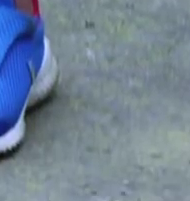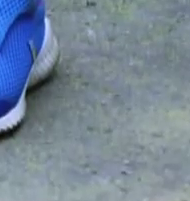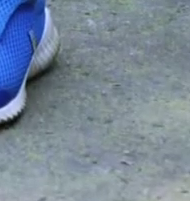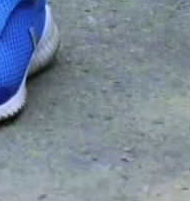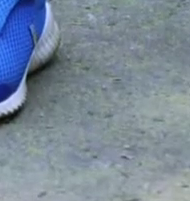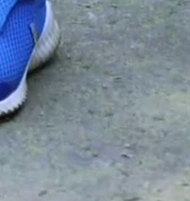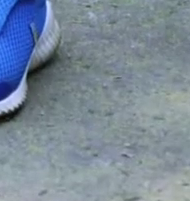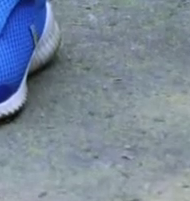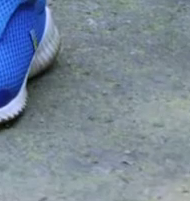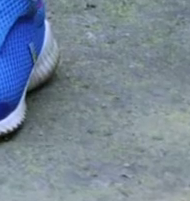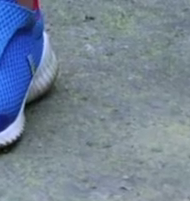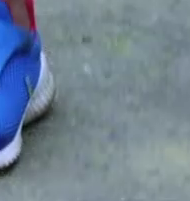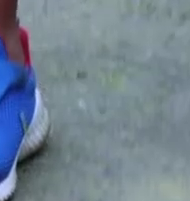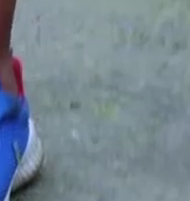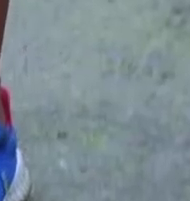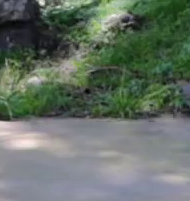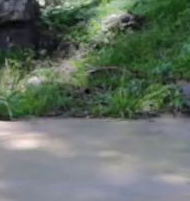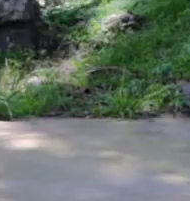respira profundo.